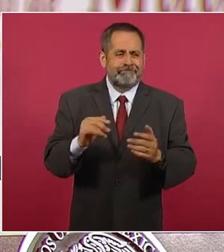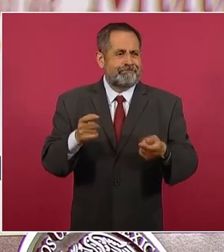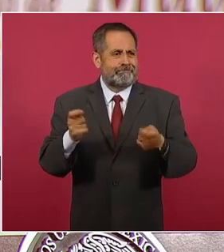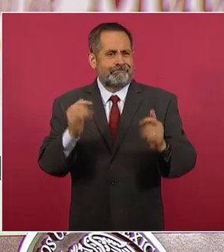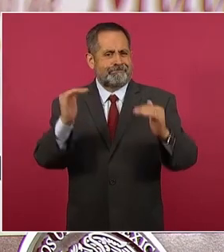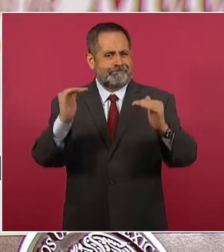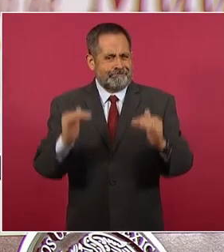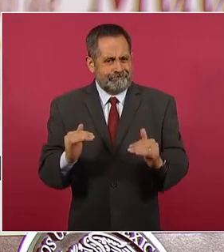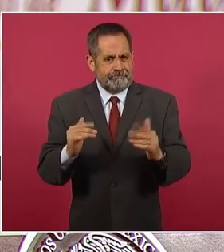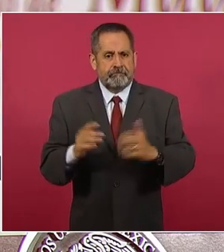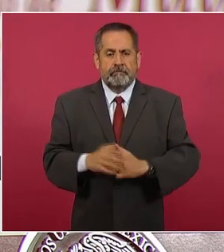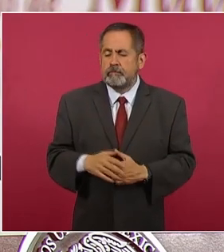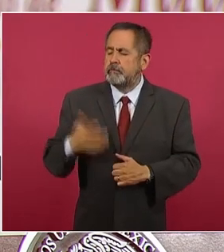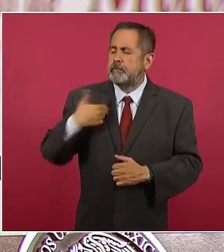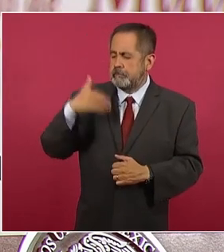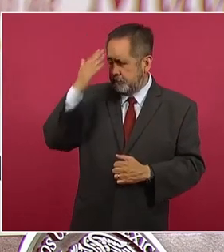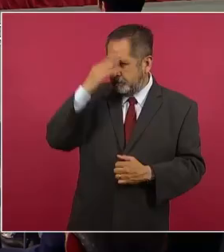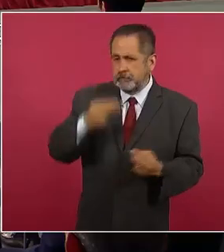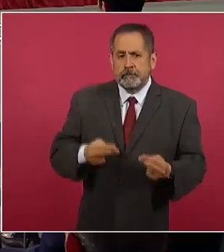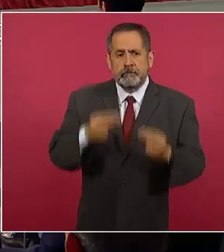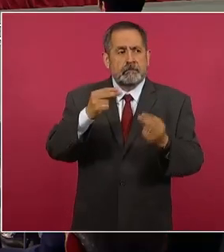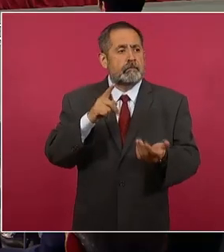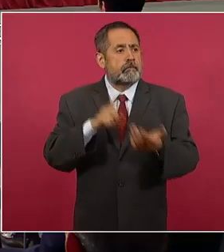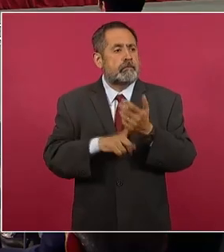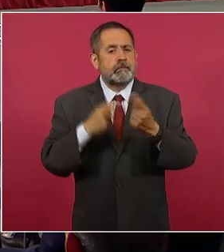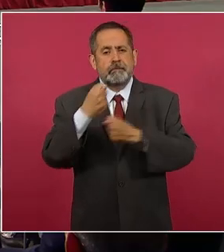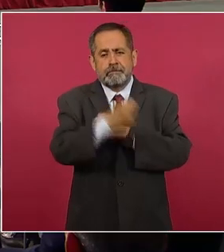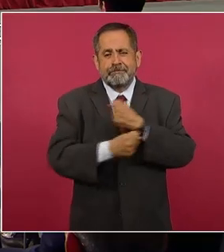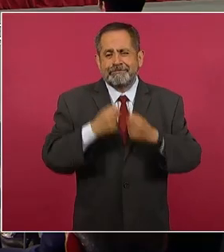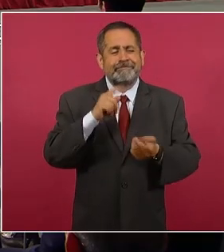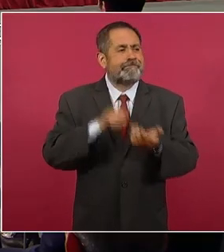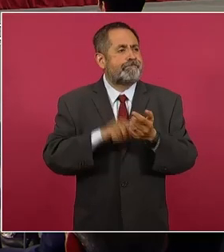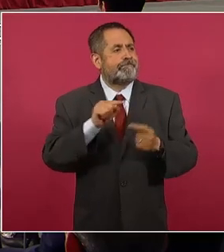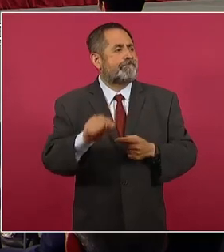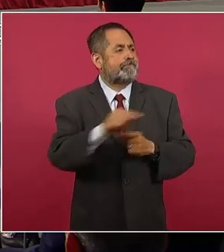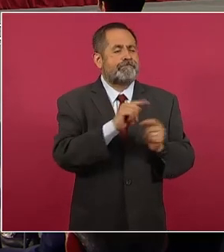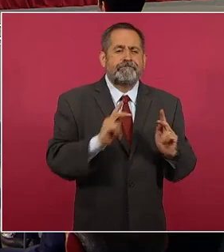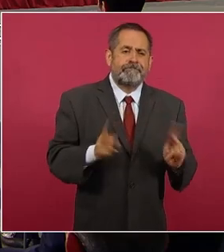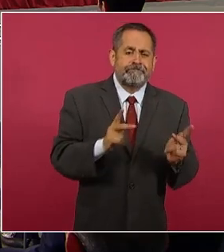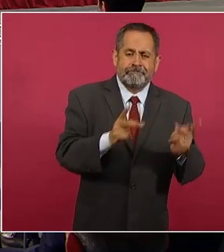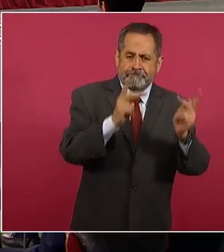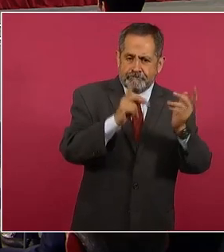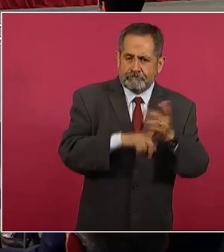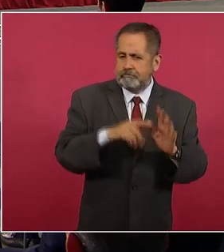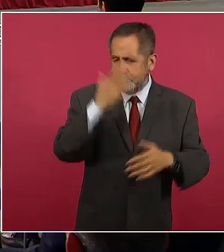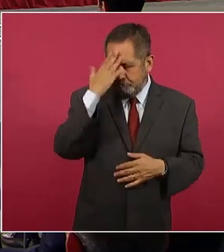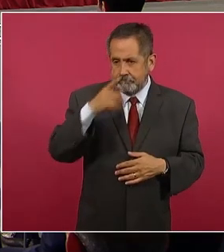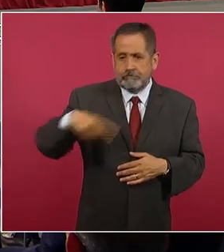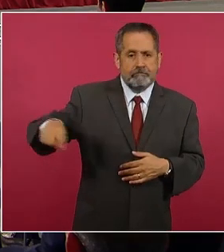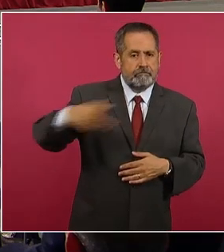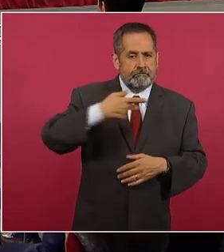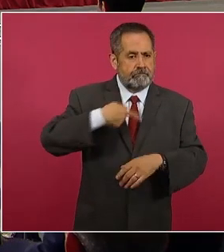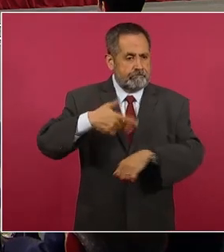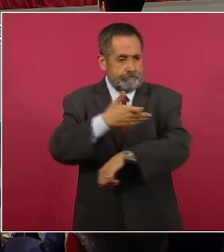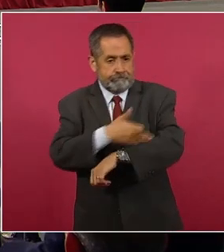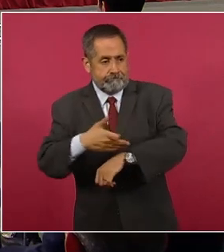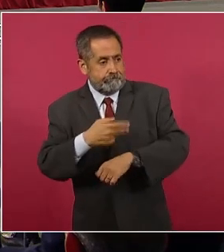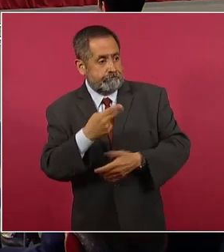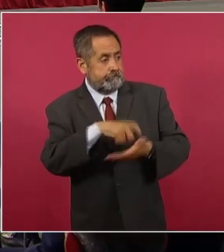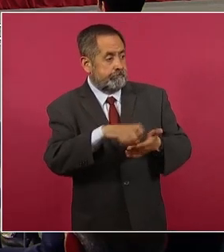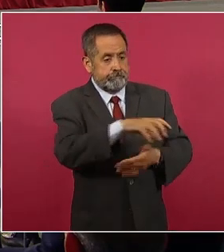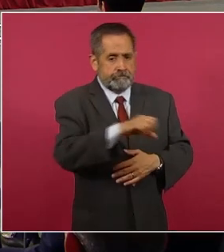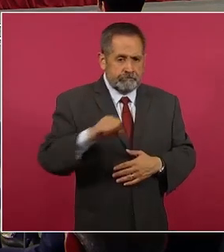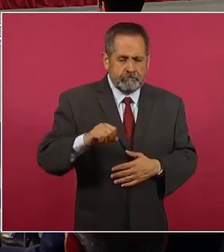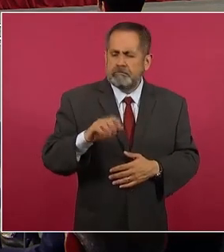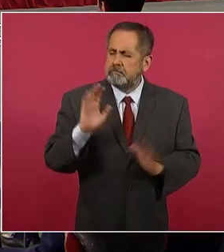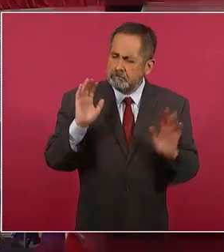relevancia que las cadenas comerciales tienen para dar acceso a productos de calidad que las familias de México necesitan. Este